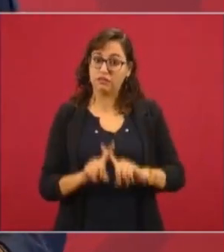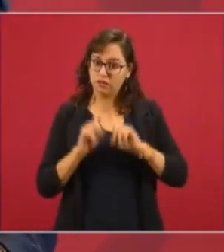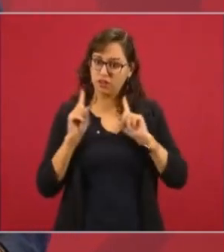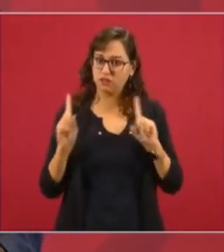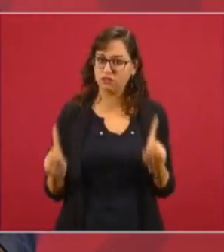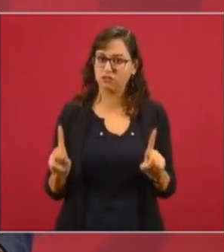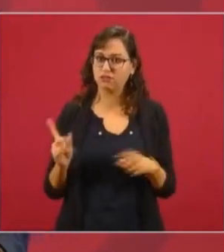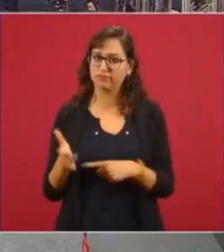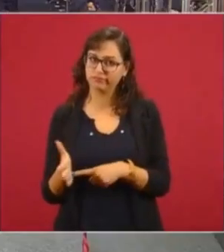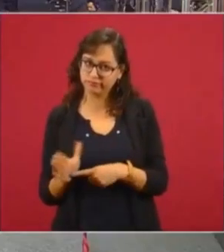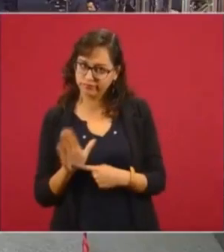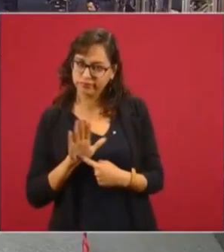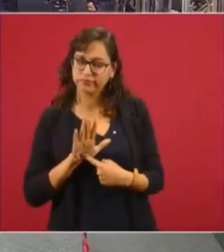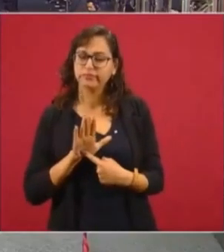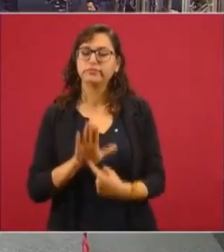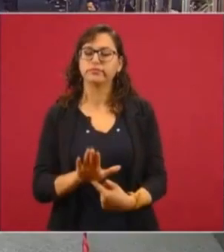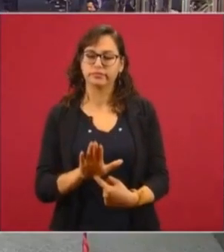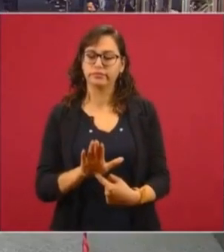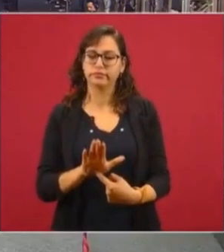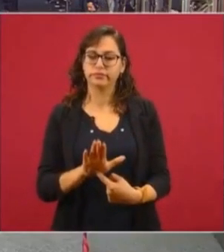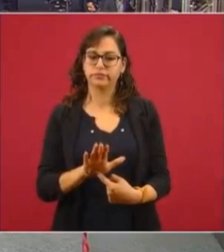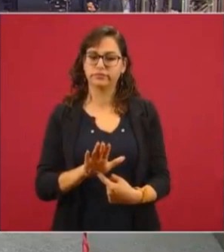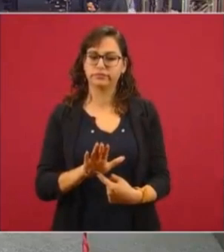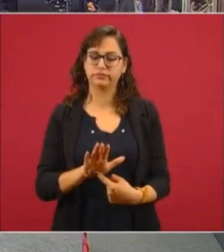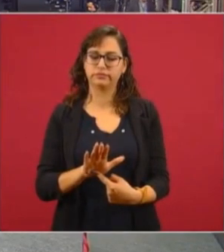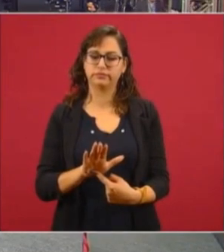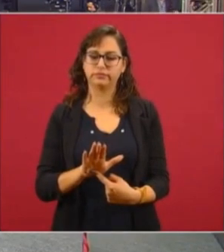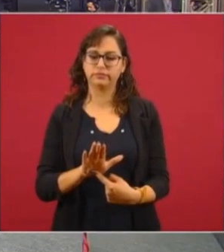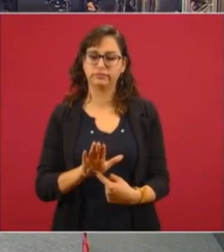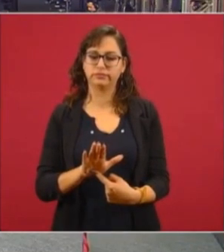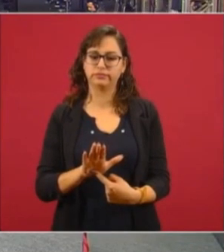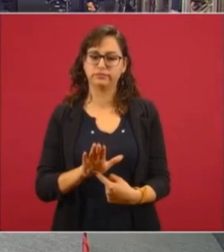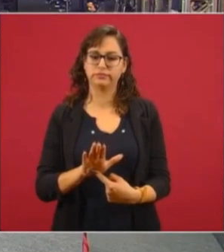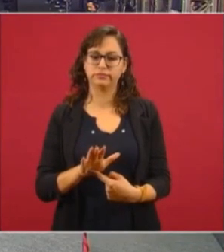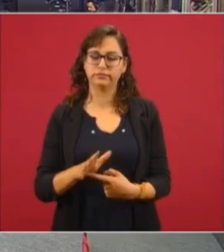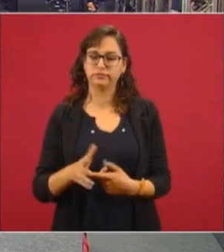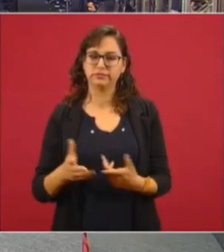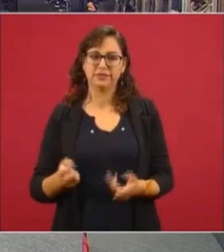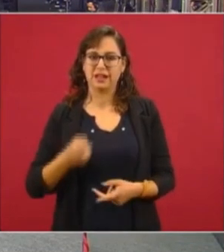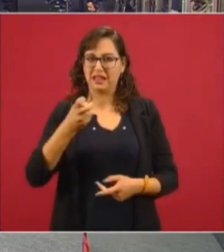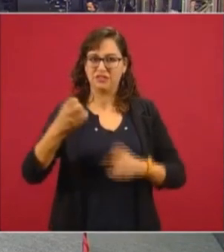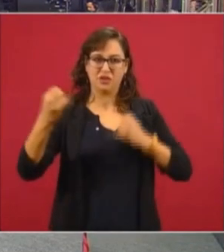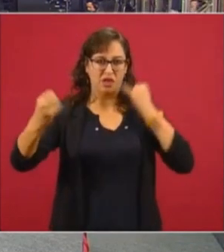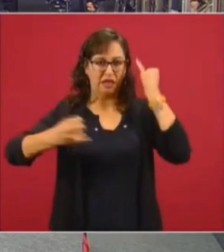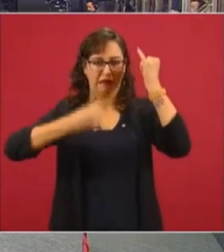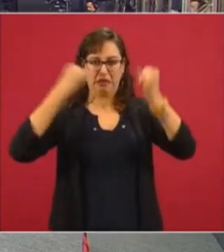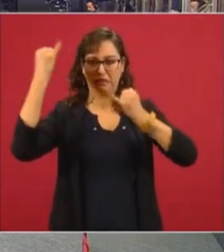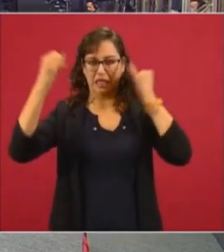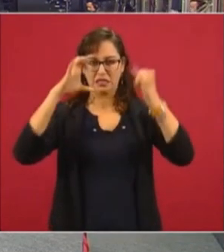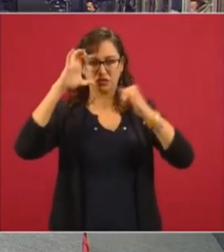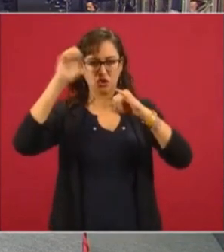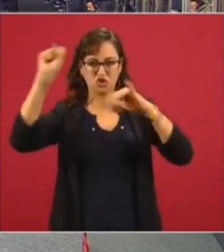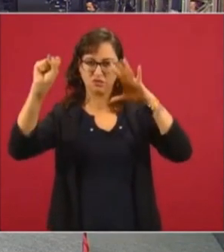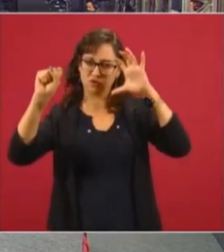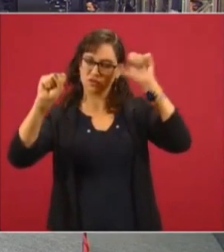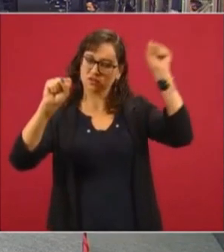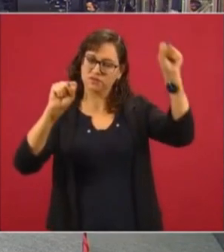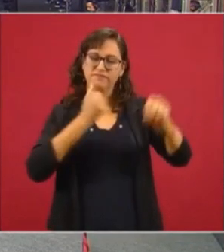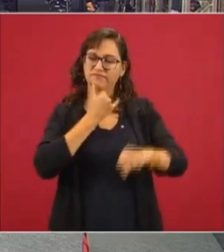y que ya no prevalezcan esas concepciones